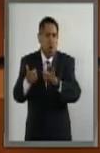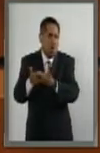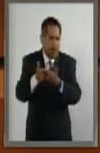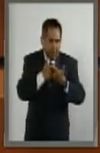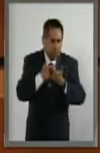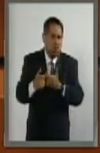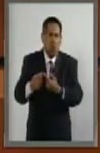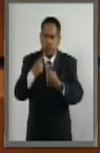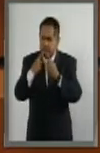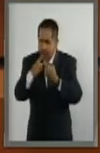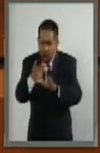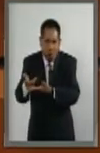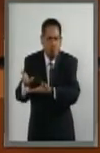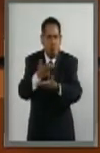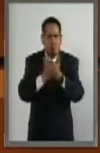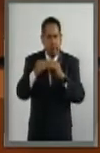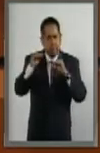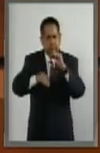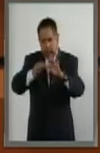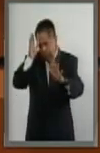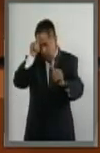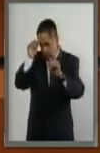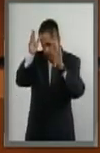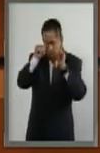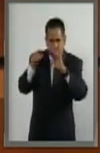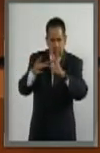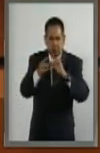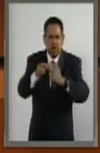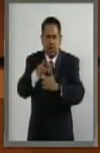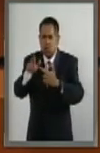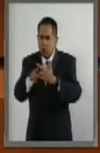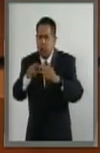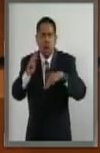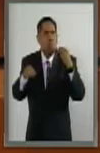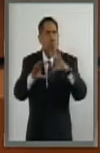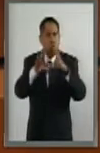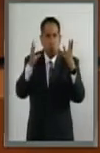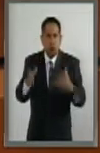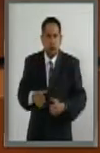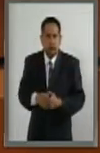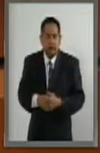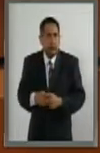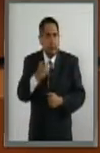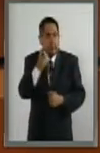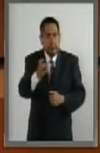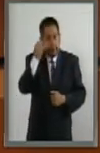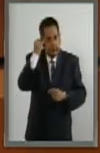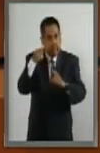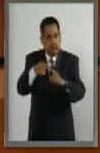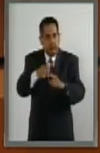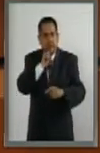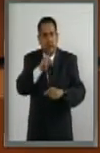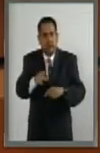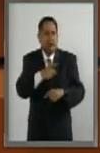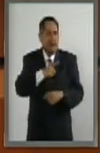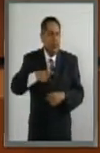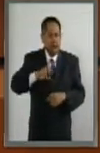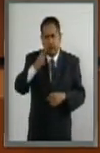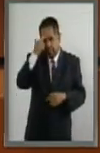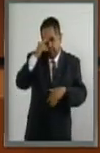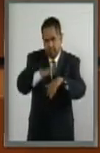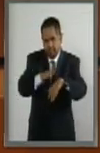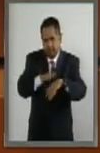por el diálogo y la construcción de acuerdos regionales y globales. De esta manera, además, hay que recordar